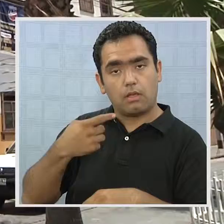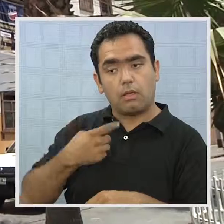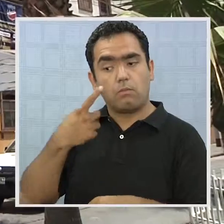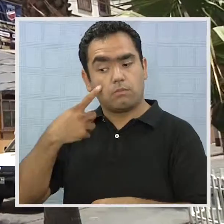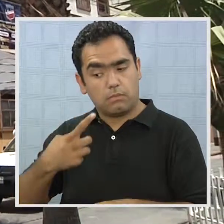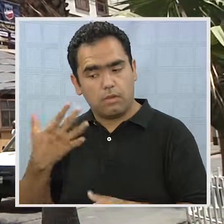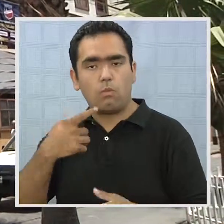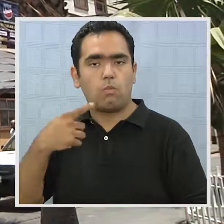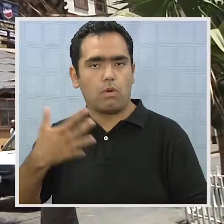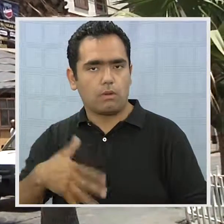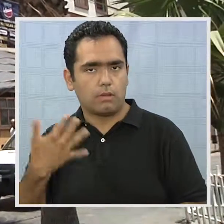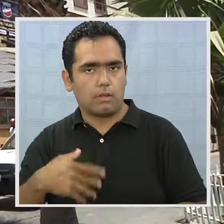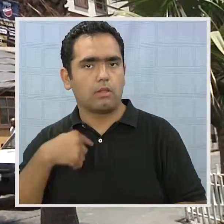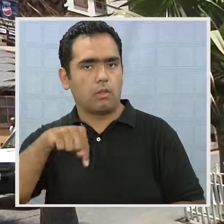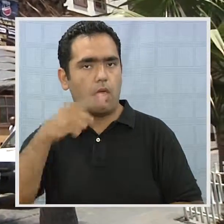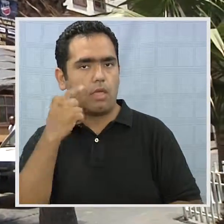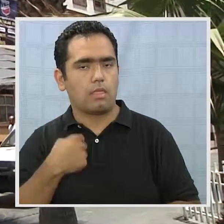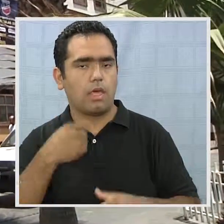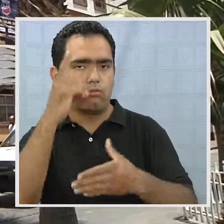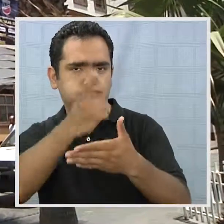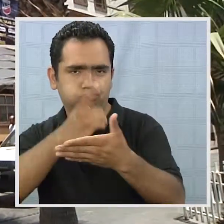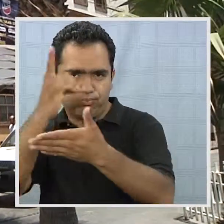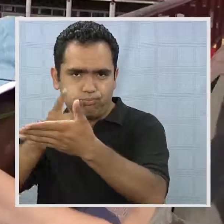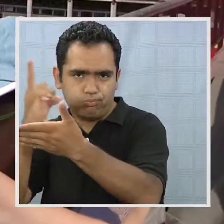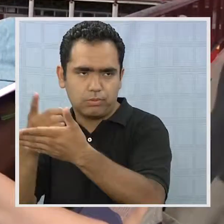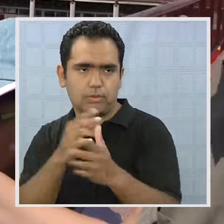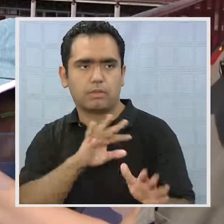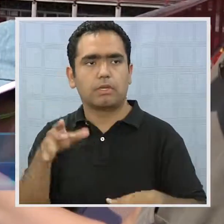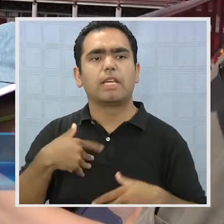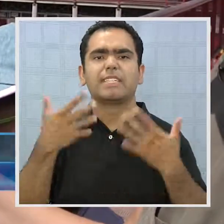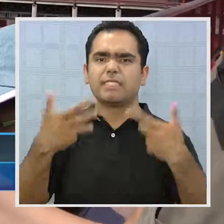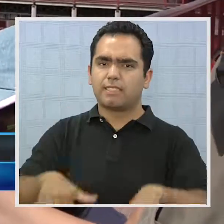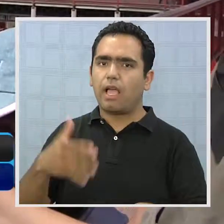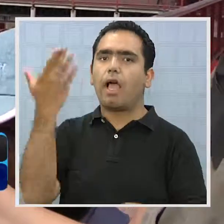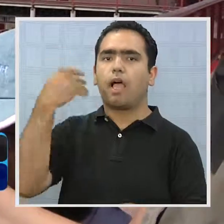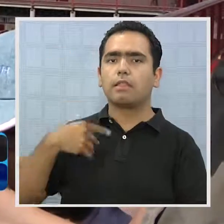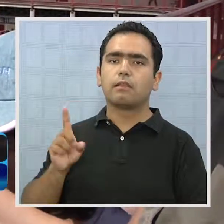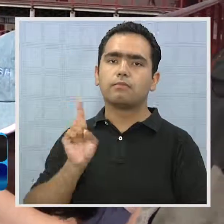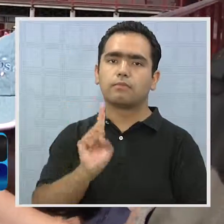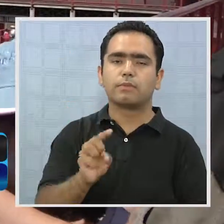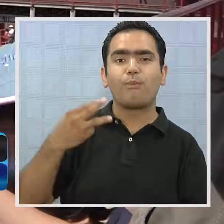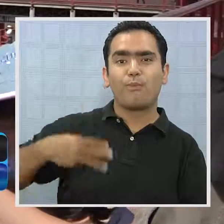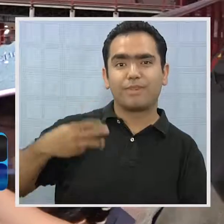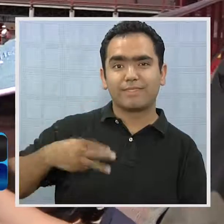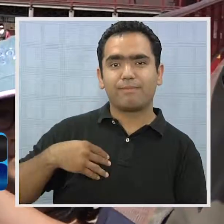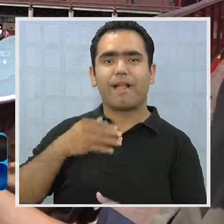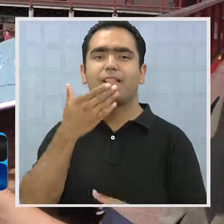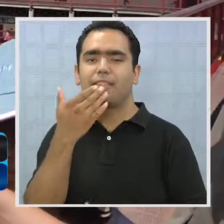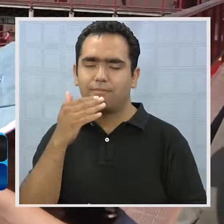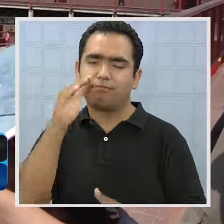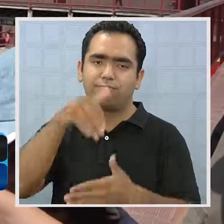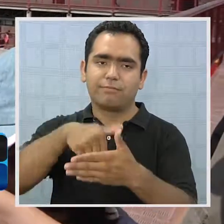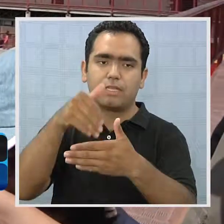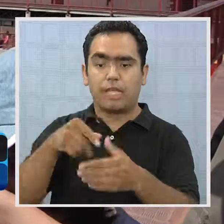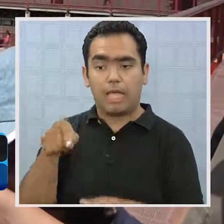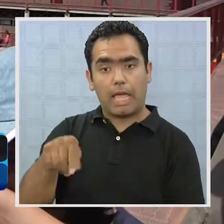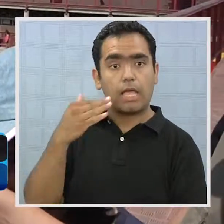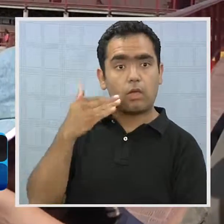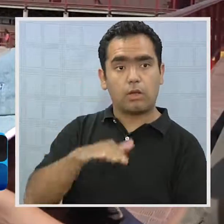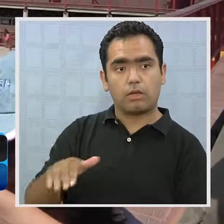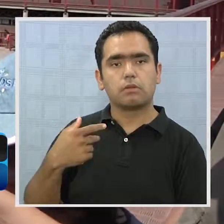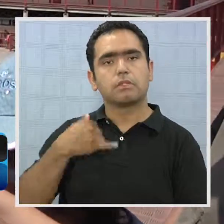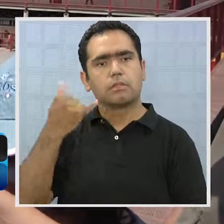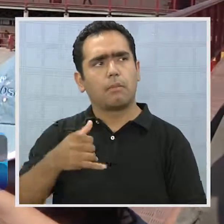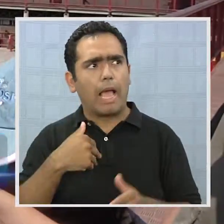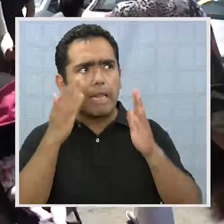es este día para la democracia. Ya habíamos venido la vez anterior para las municipales y ellos siempre están atentos de que tengo que traer el